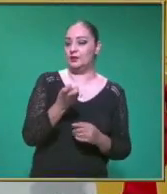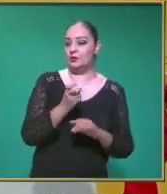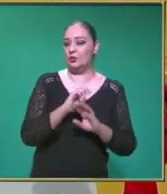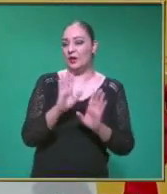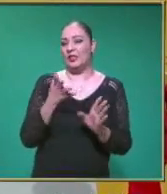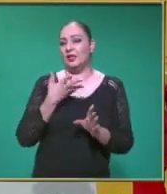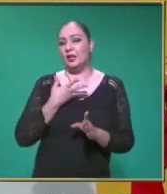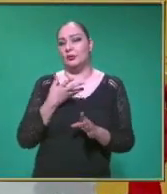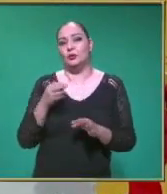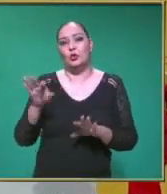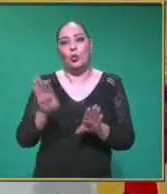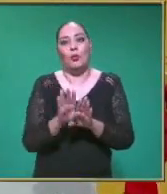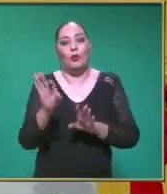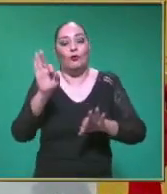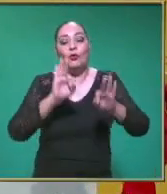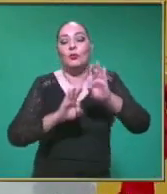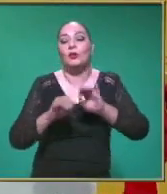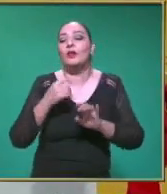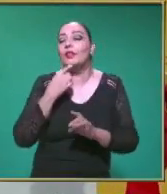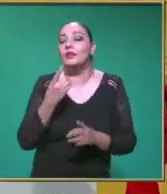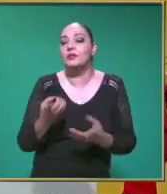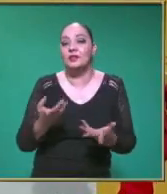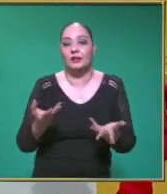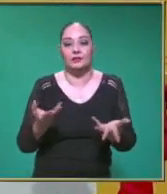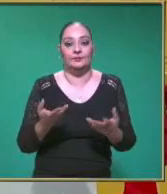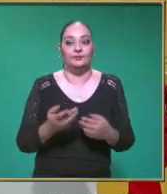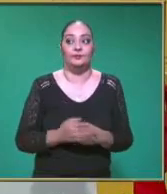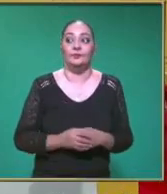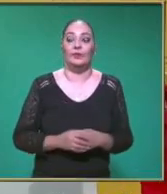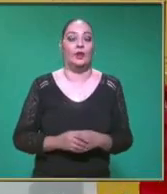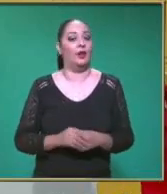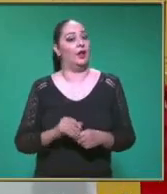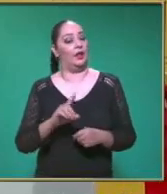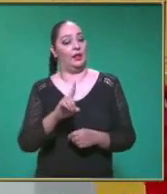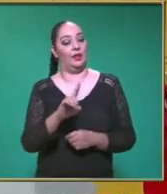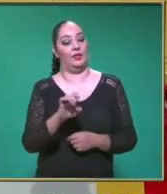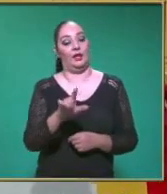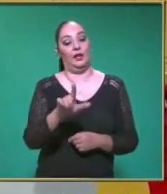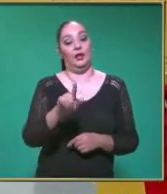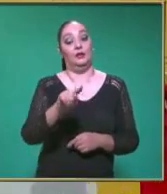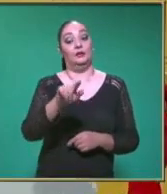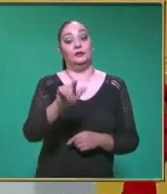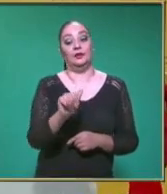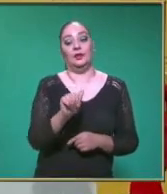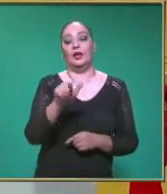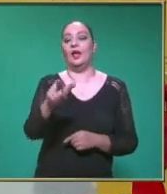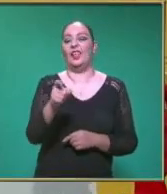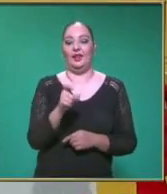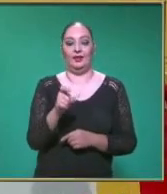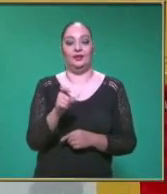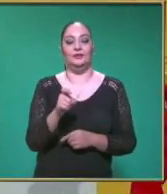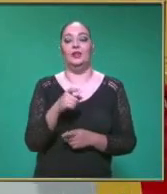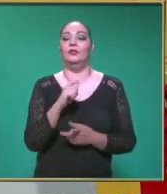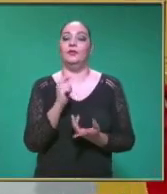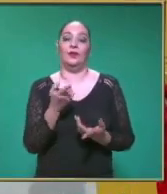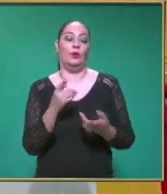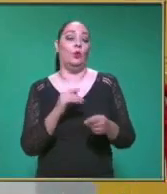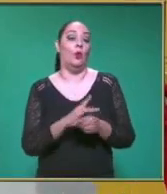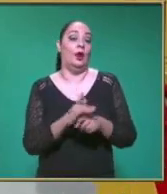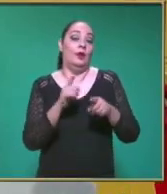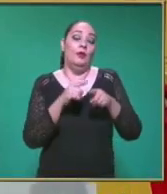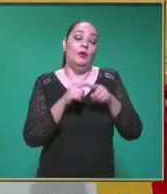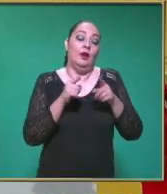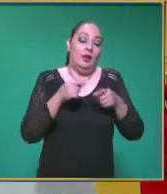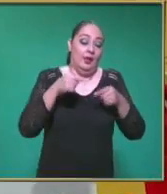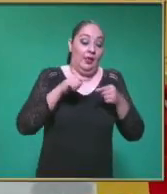Fórmula En la cual Nos arroja El delta X Que nos representa La posición O la diferencia De la posición Entre